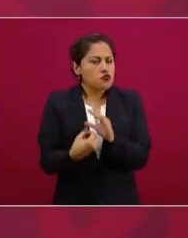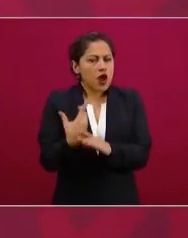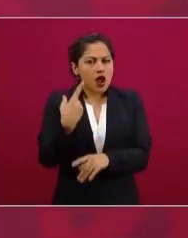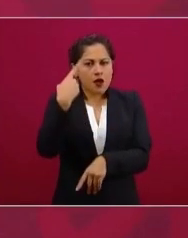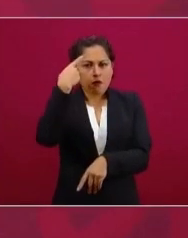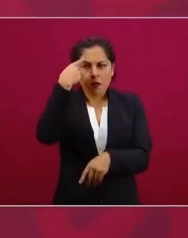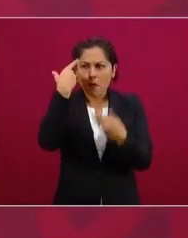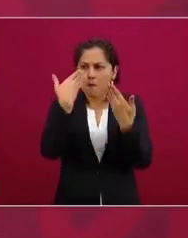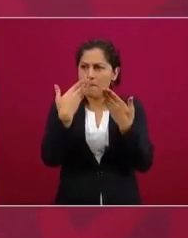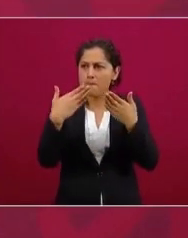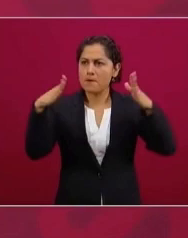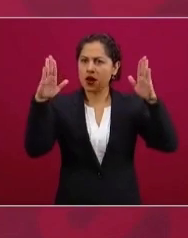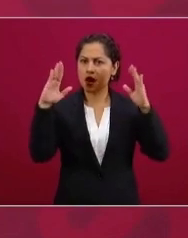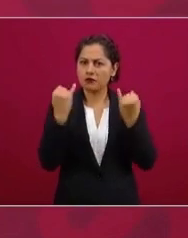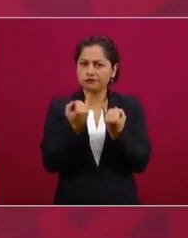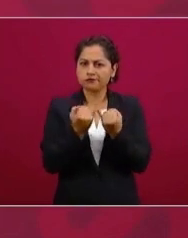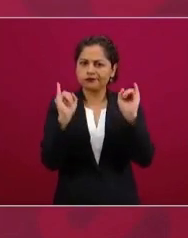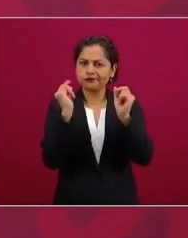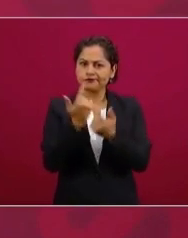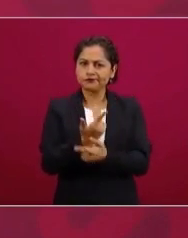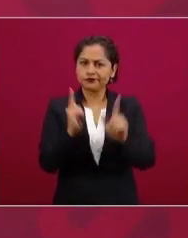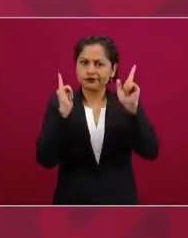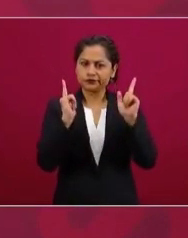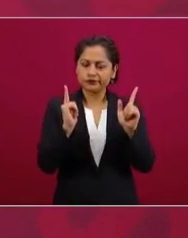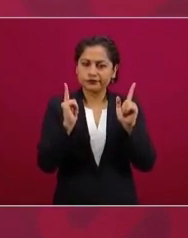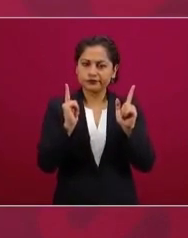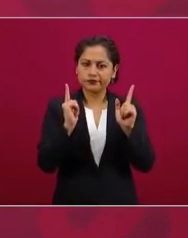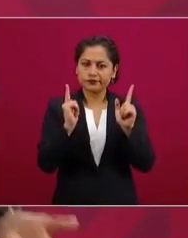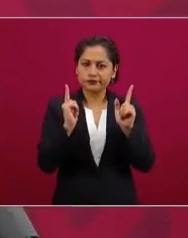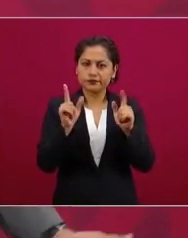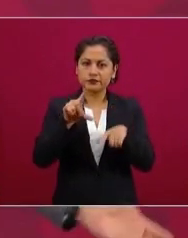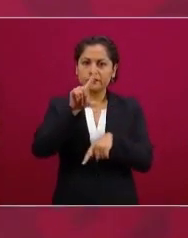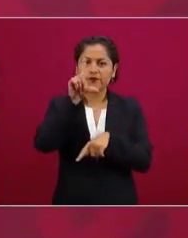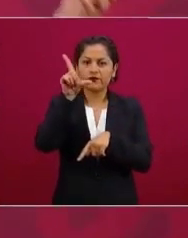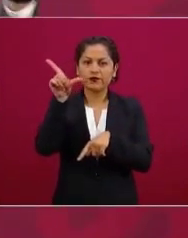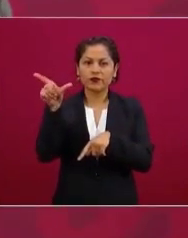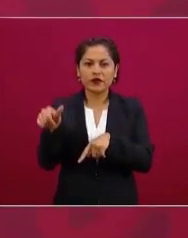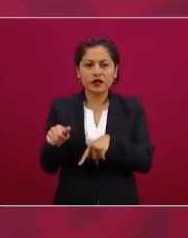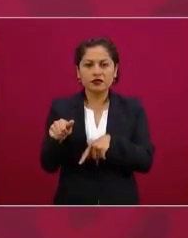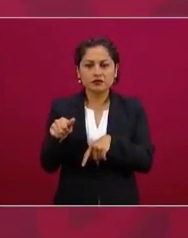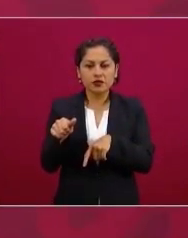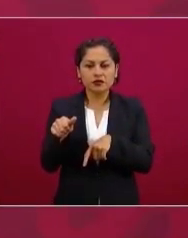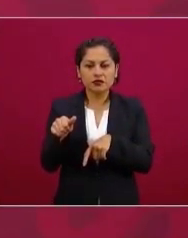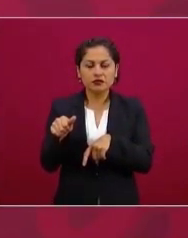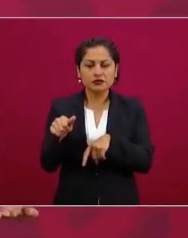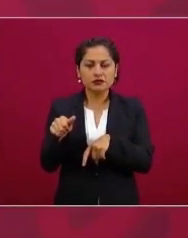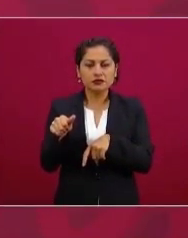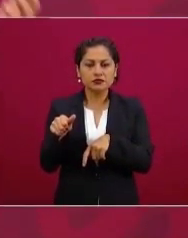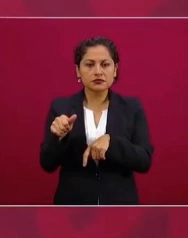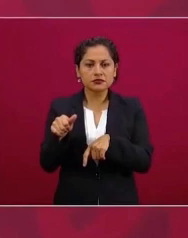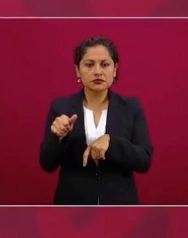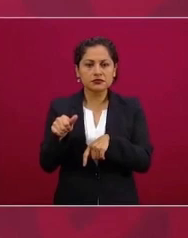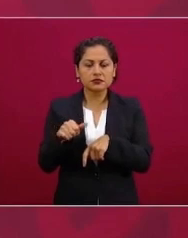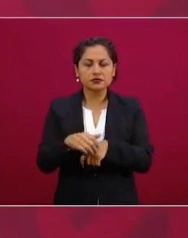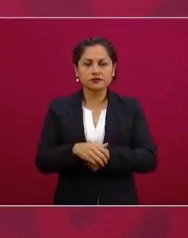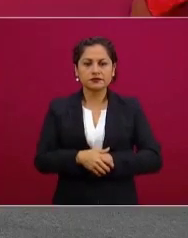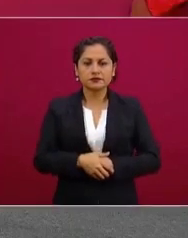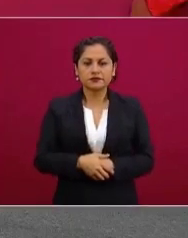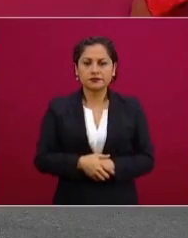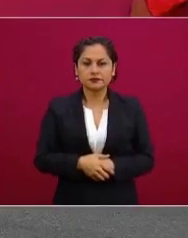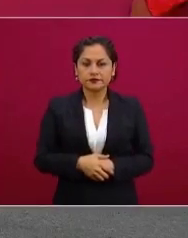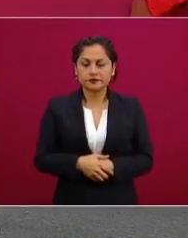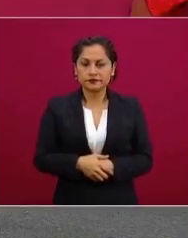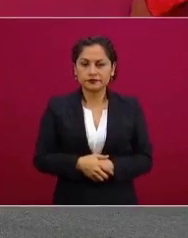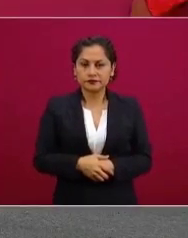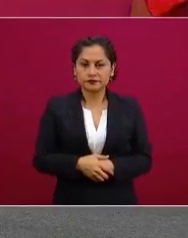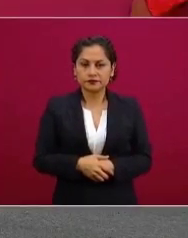debatir con él, a ver el código. Usted le dice, usted, presidente, me dice que soy conservador. Yo creo que el conservador es usted